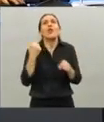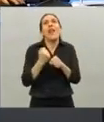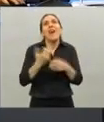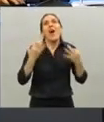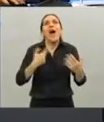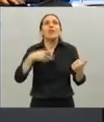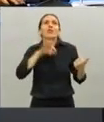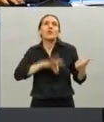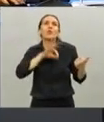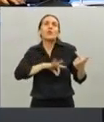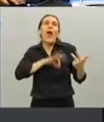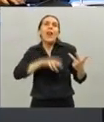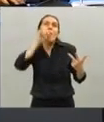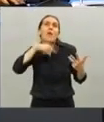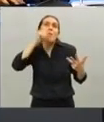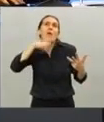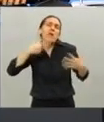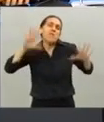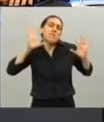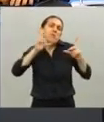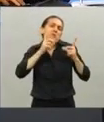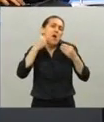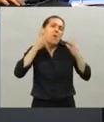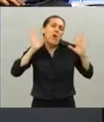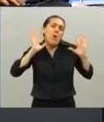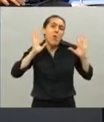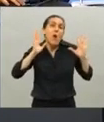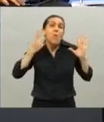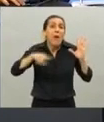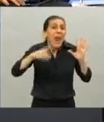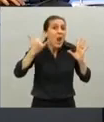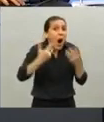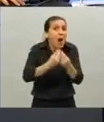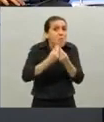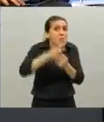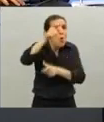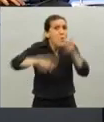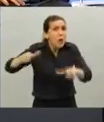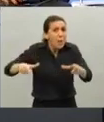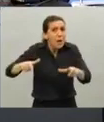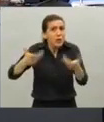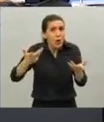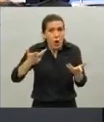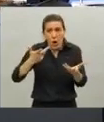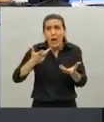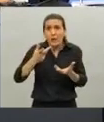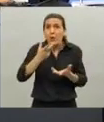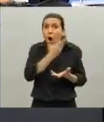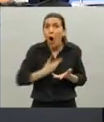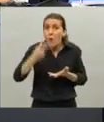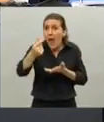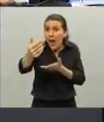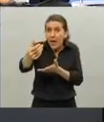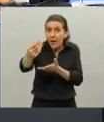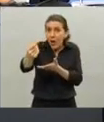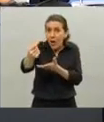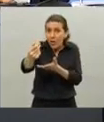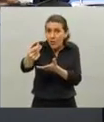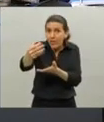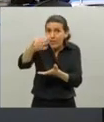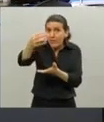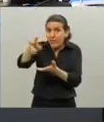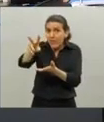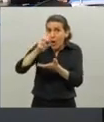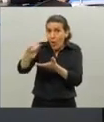y otra es muchísima gente que pese a la ayuda que el gobierno les está dando la está pasando